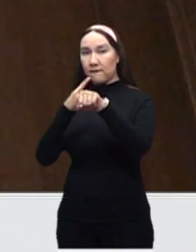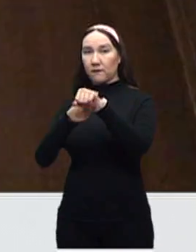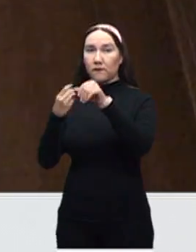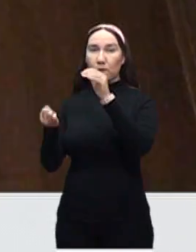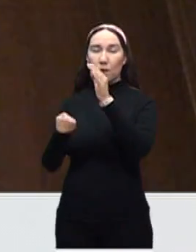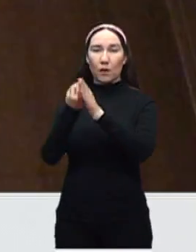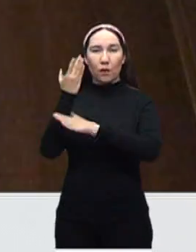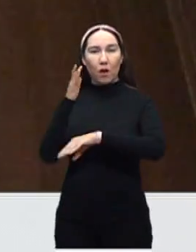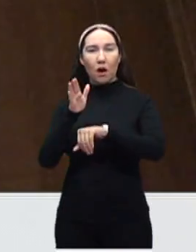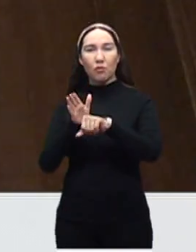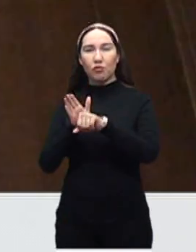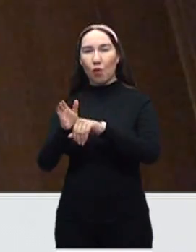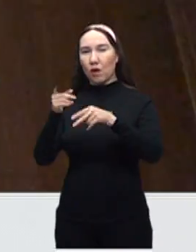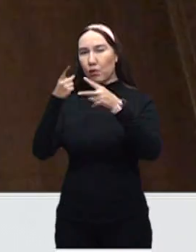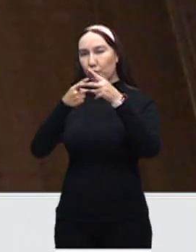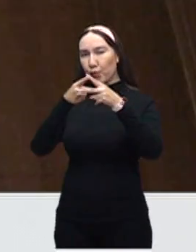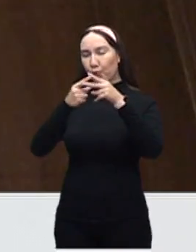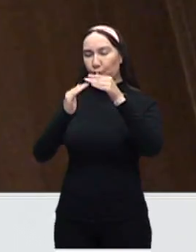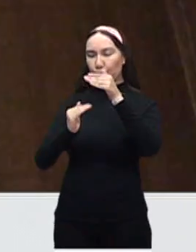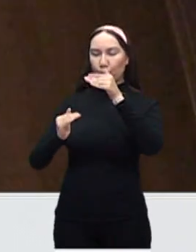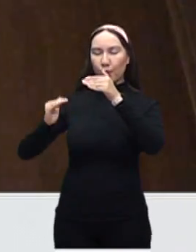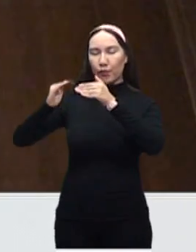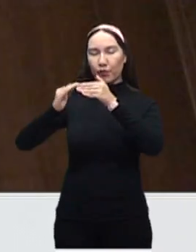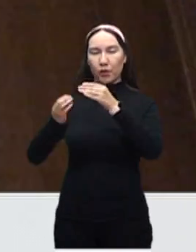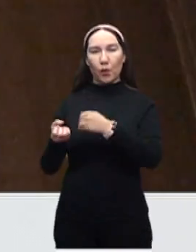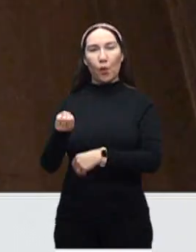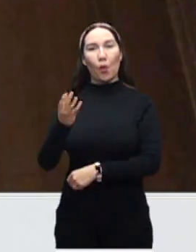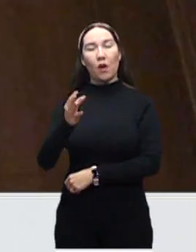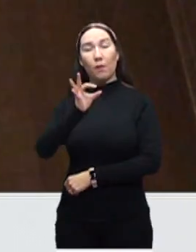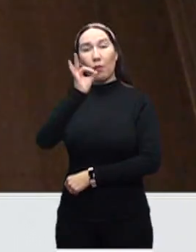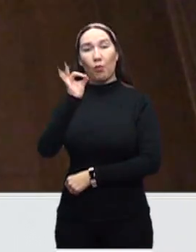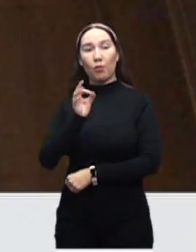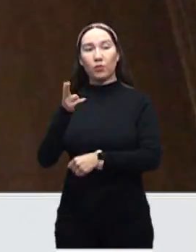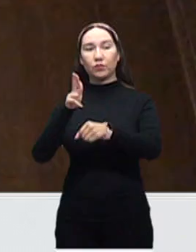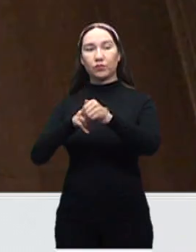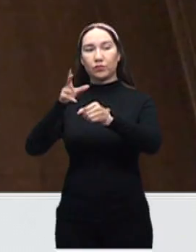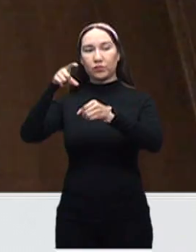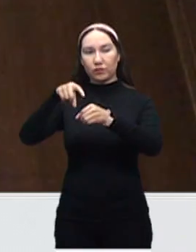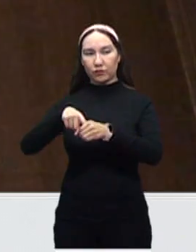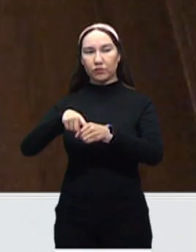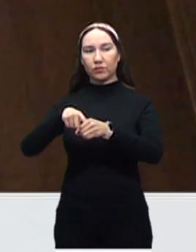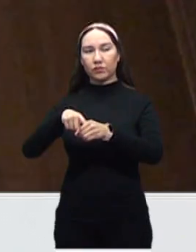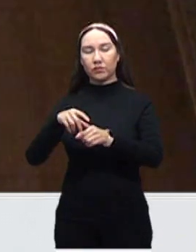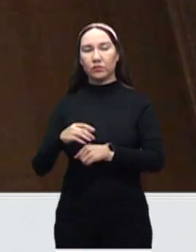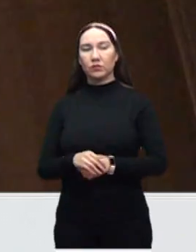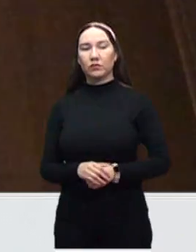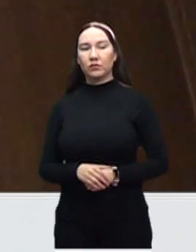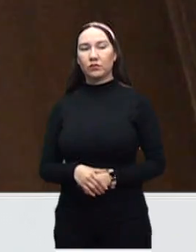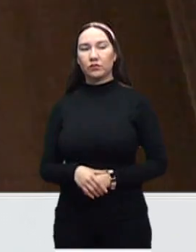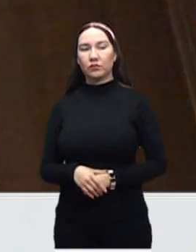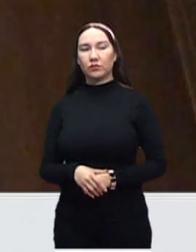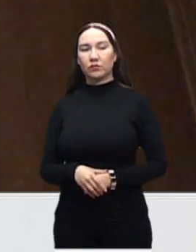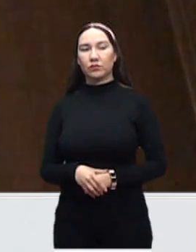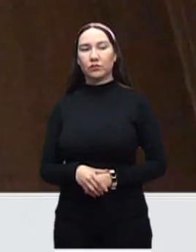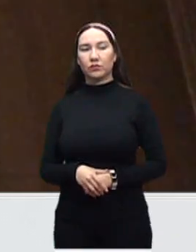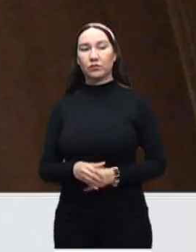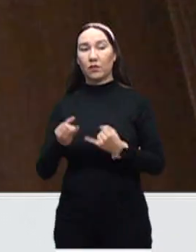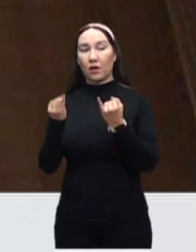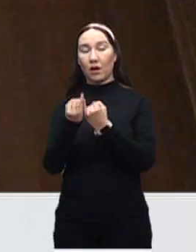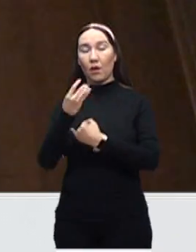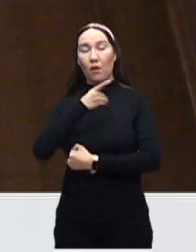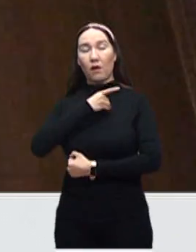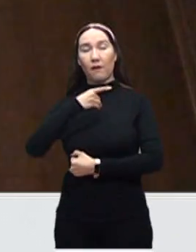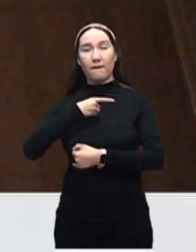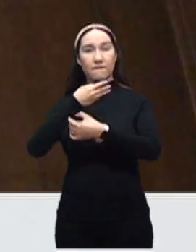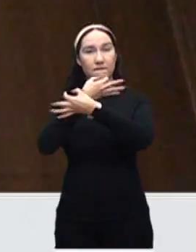la tendencia que hay de casos nuevos y los porcentajes de hospitalización y hay que también comentar